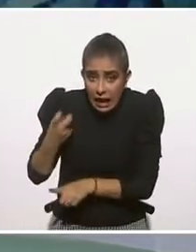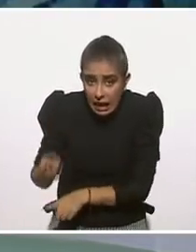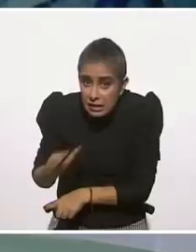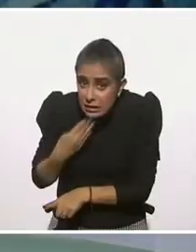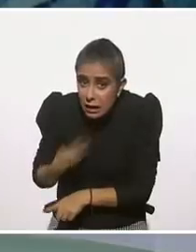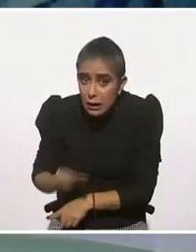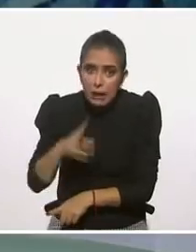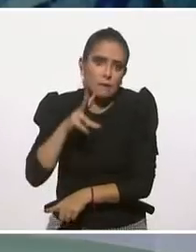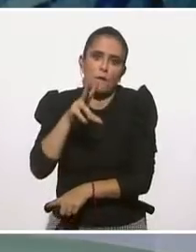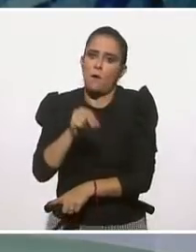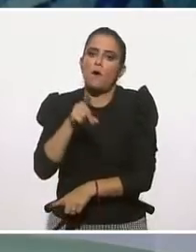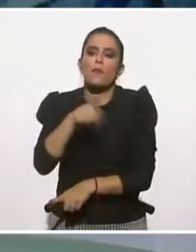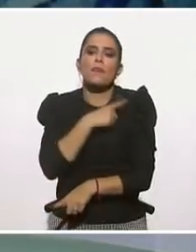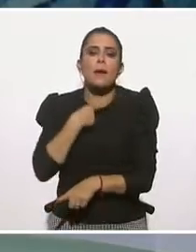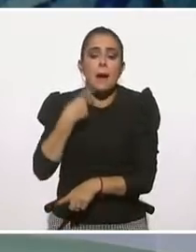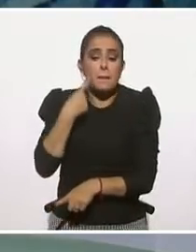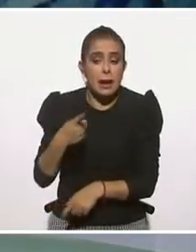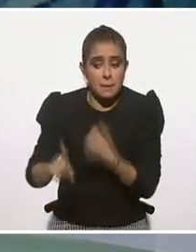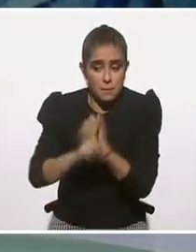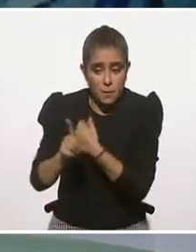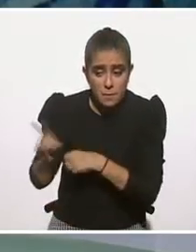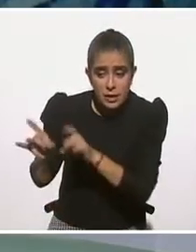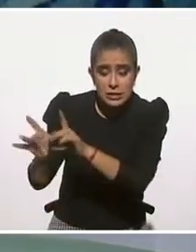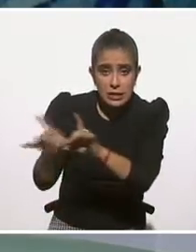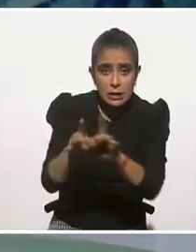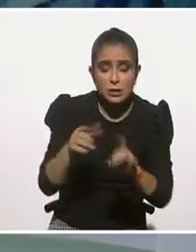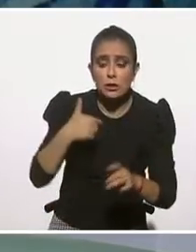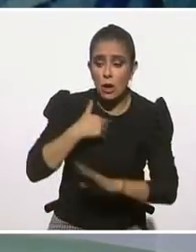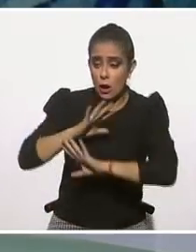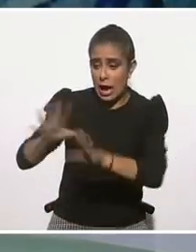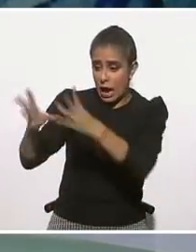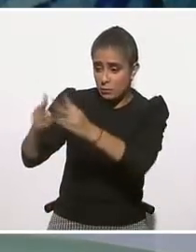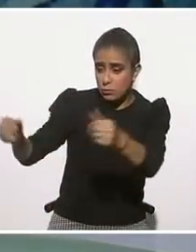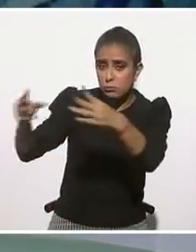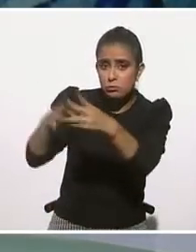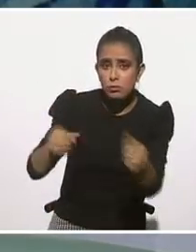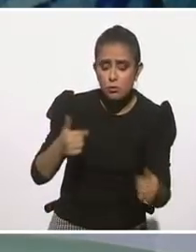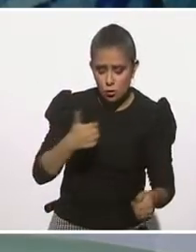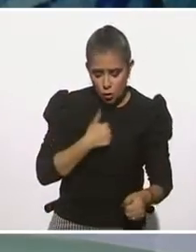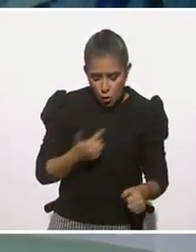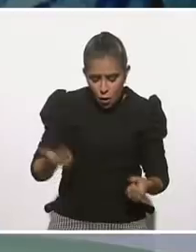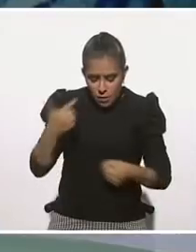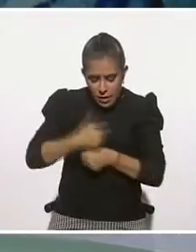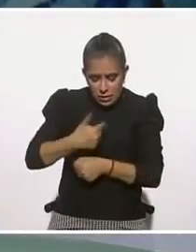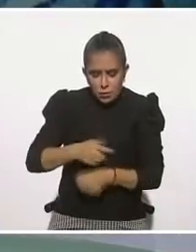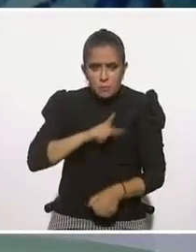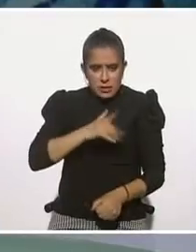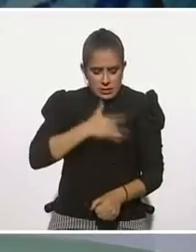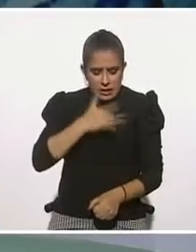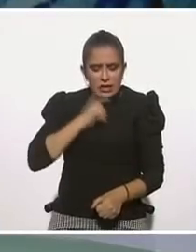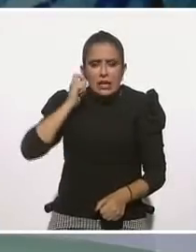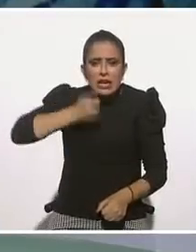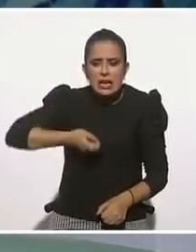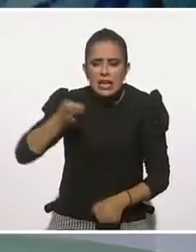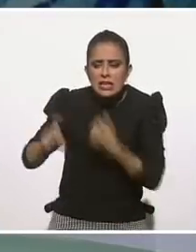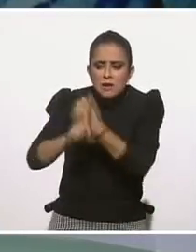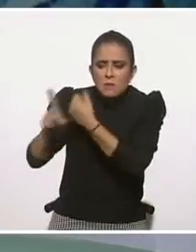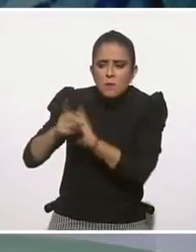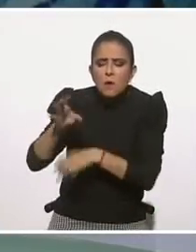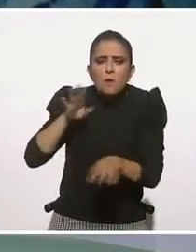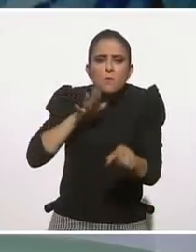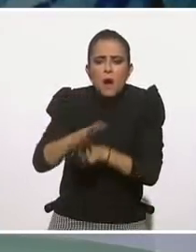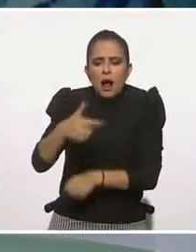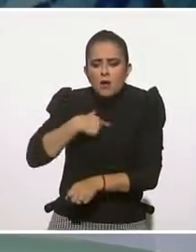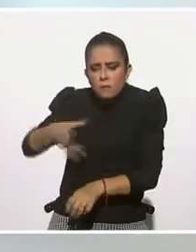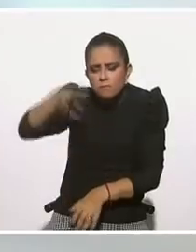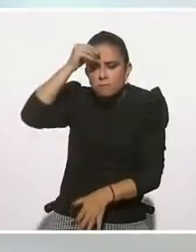historia de la humanidad y tal vez si vienen otras adversidades sociales, sanitarias, ¿qué te dejó